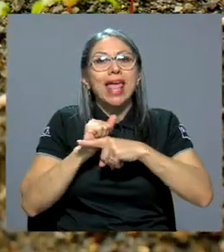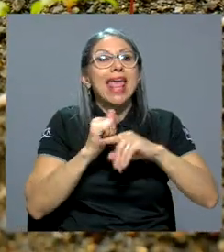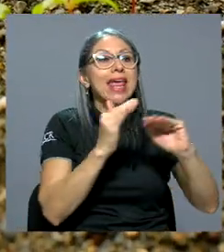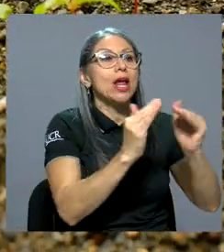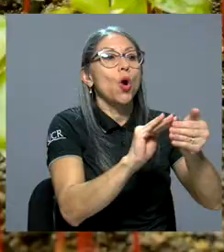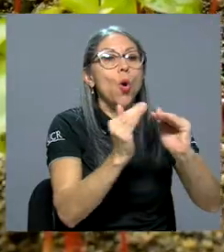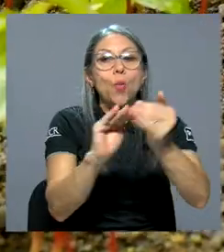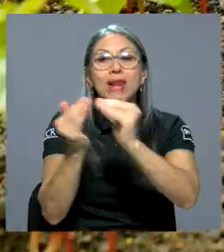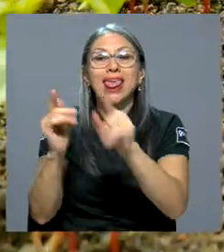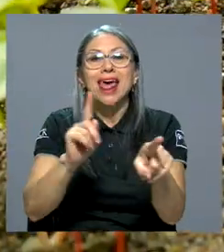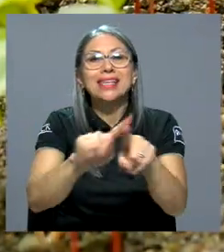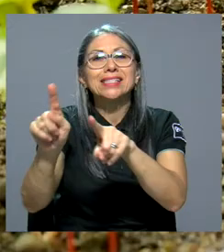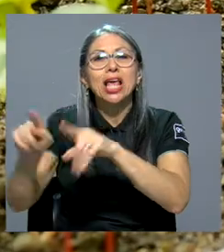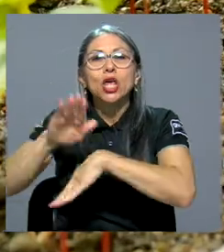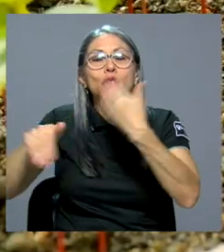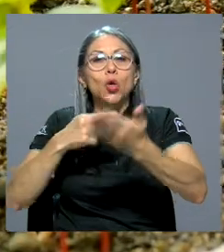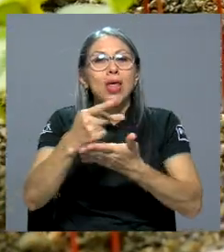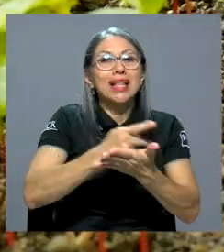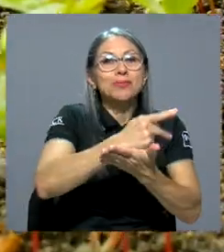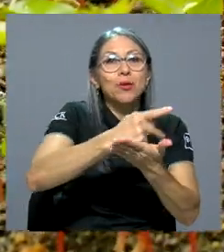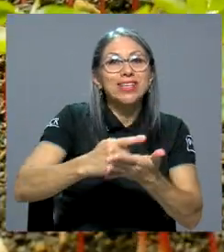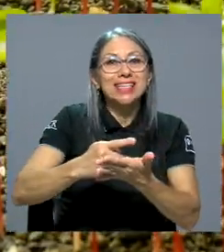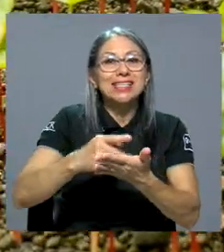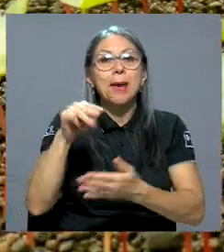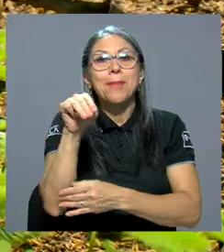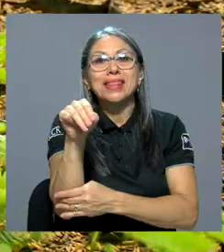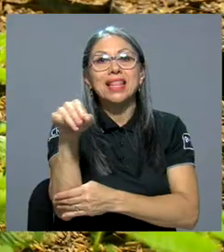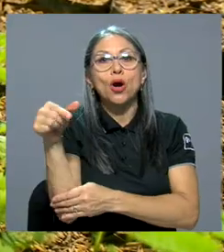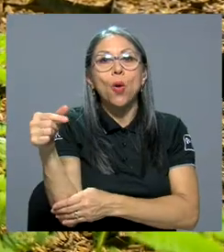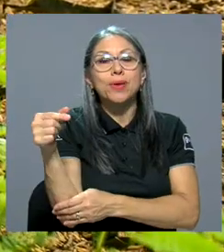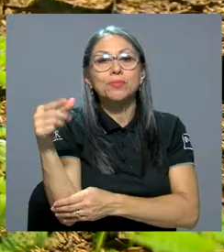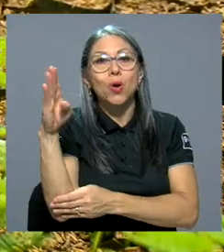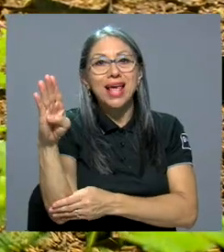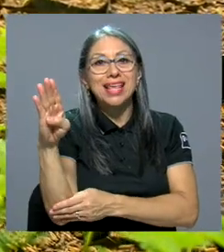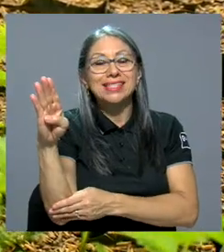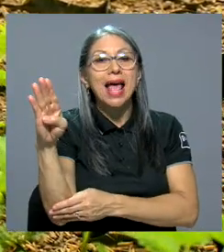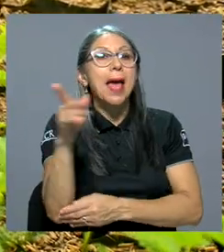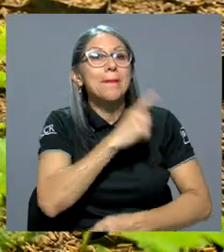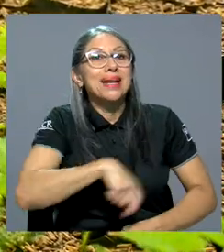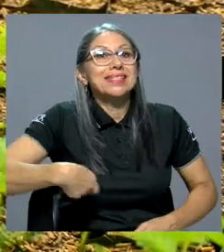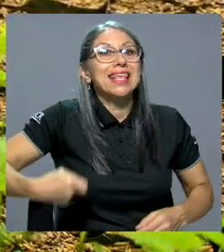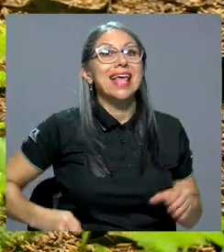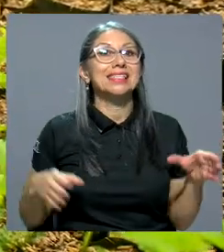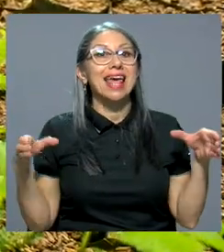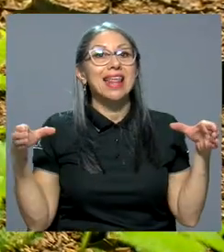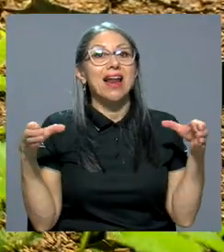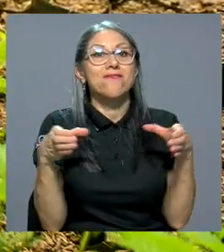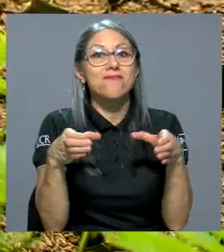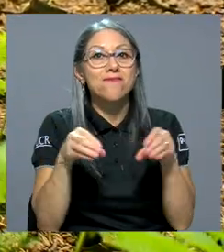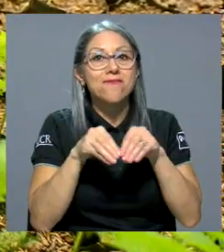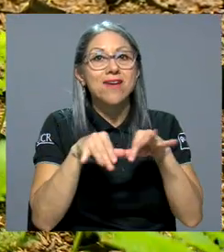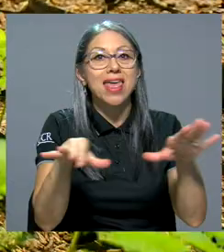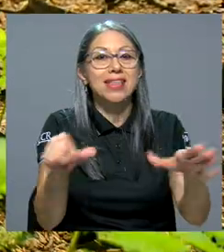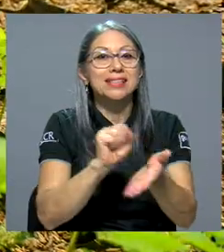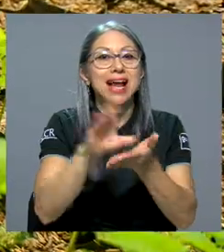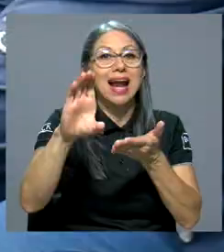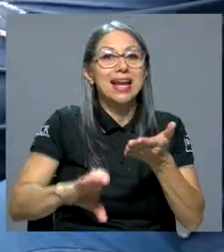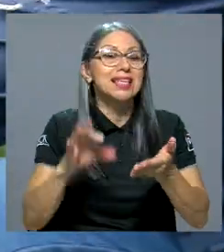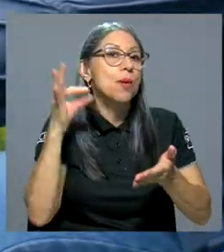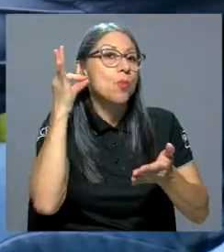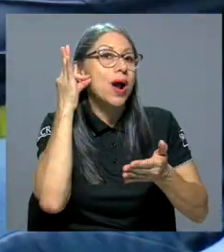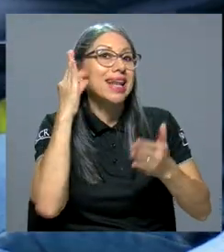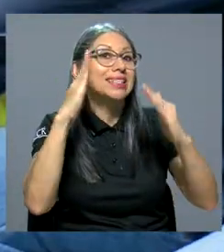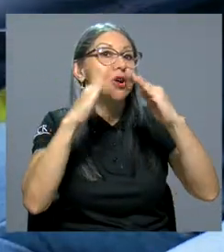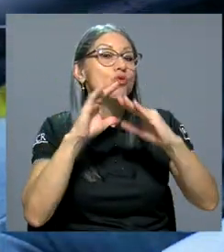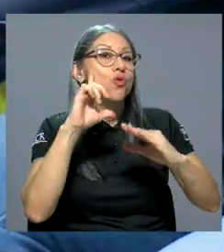las provincias matilde gómez bolaños presidenta de la red san carleña de mujeres rurales una de las